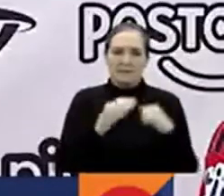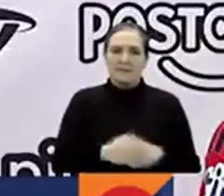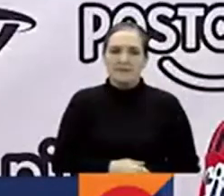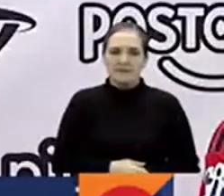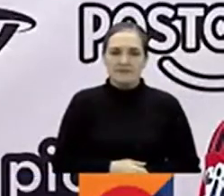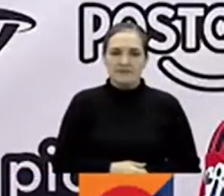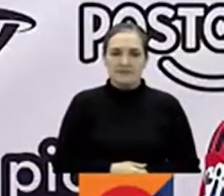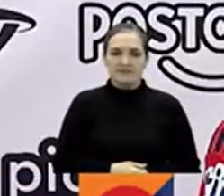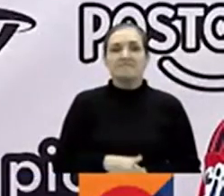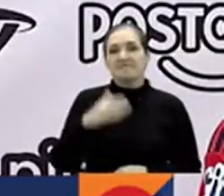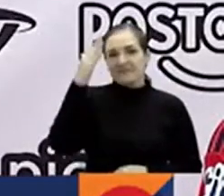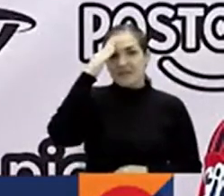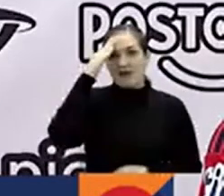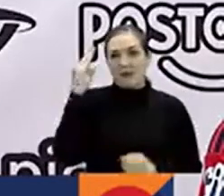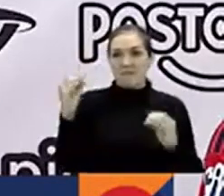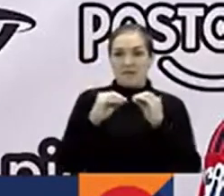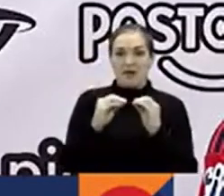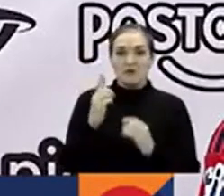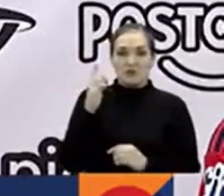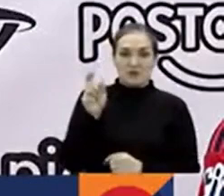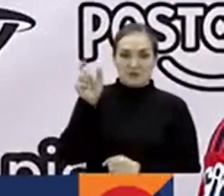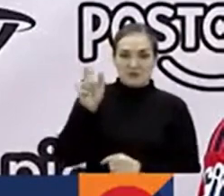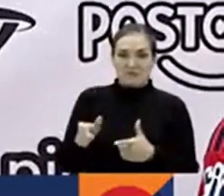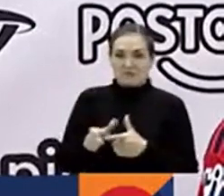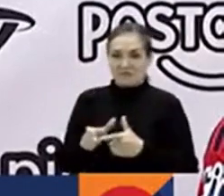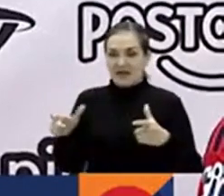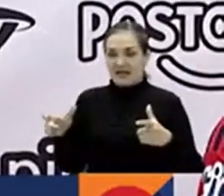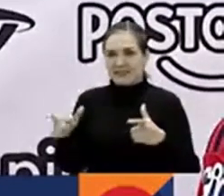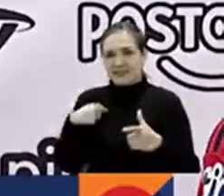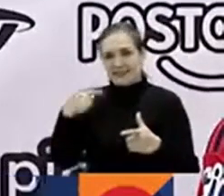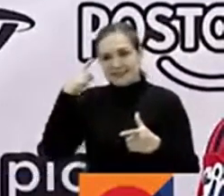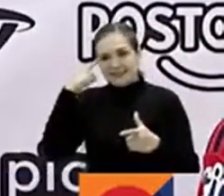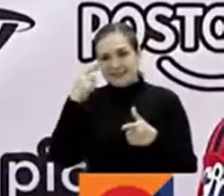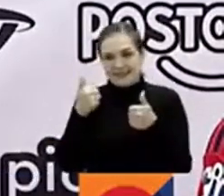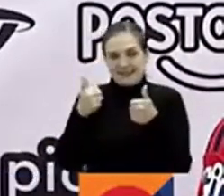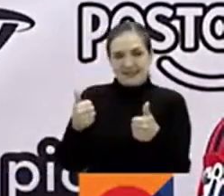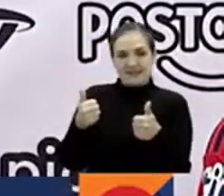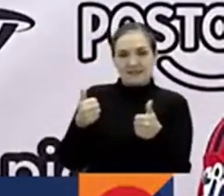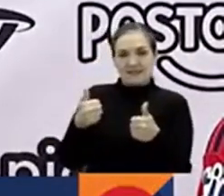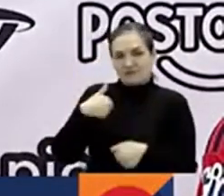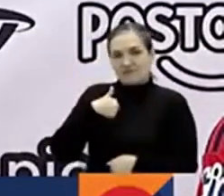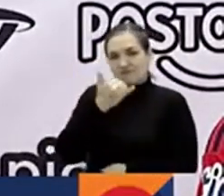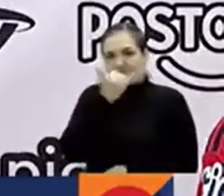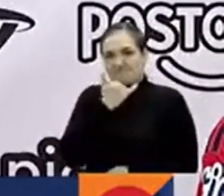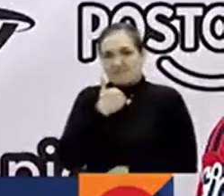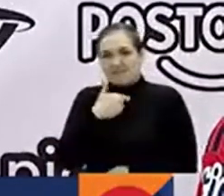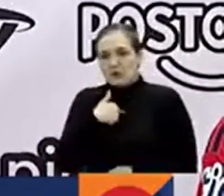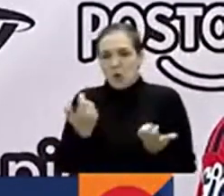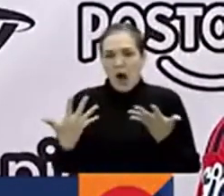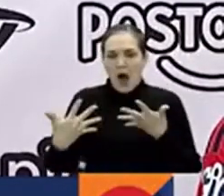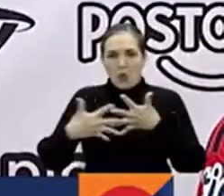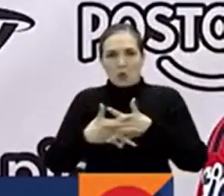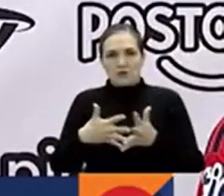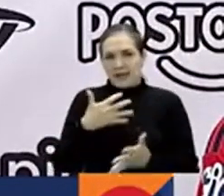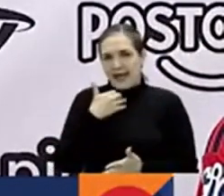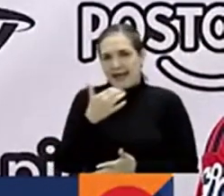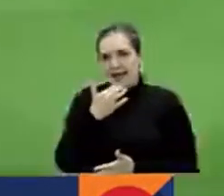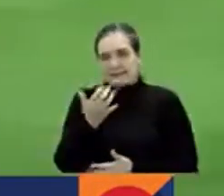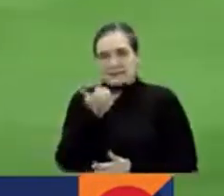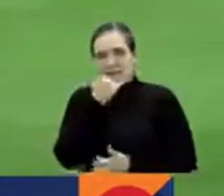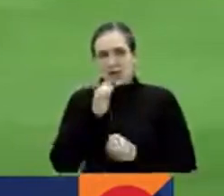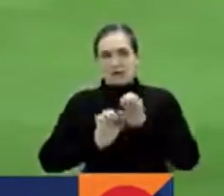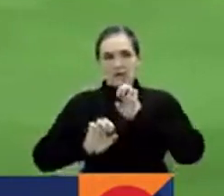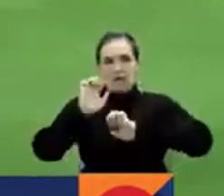a tener un hombre de más, le vi yo como cabeza hacer algún ajuste para ser más